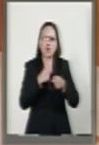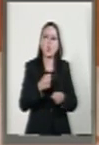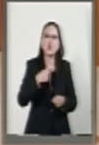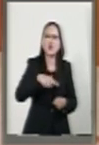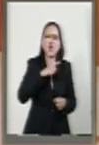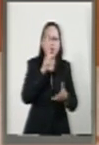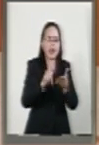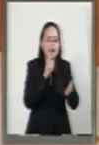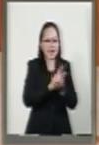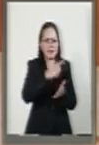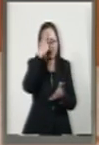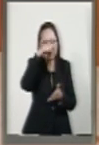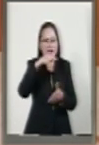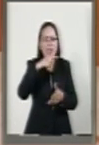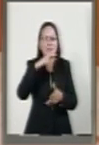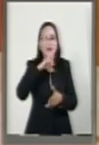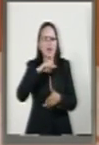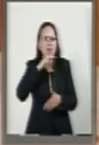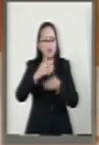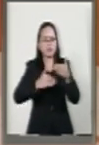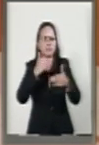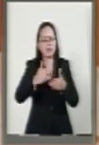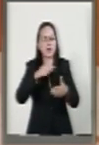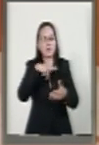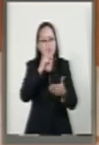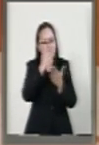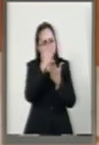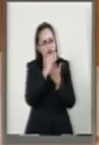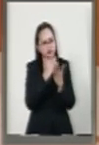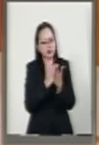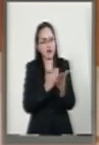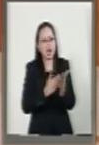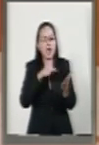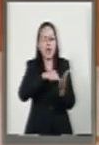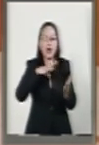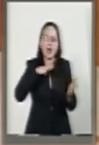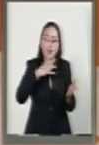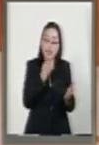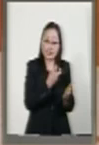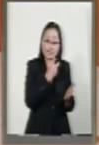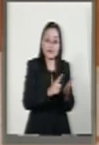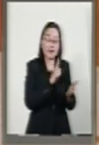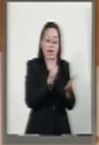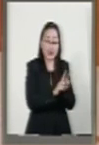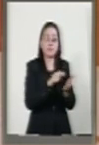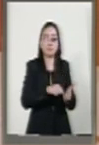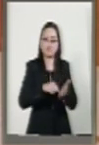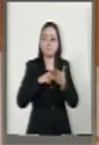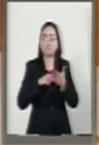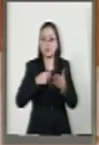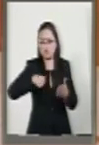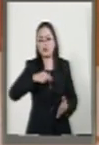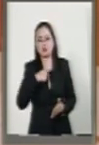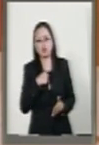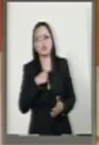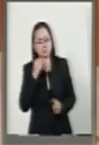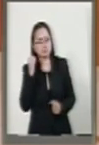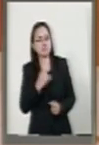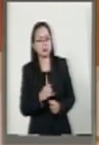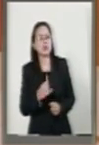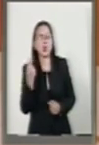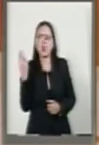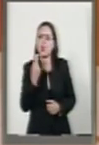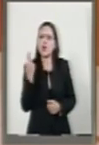por supuesto, que es mejorable y es perfectible, pero los términos en los cuales se encuentra actualmente esta redactada nos parece que son no solamente